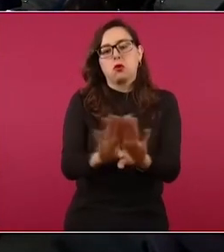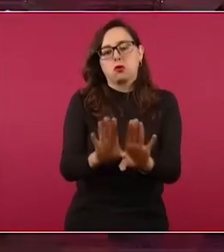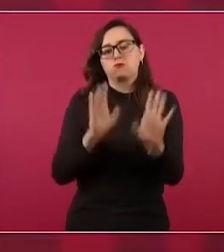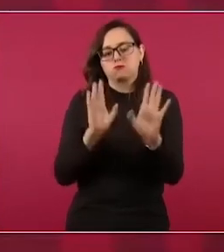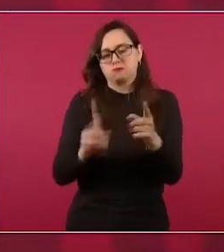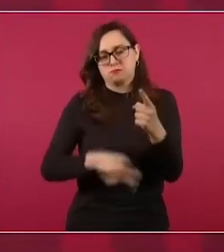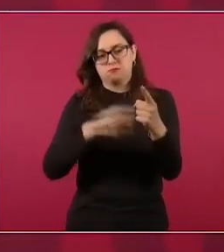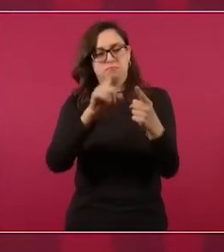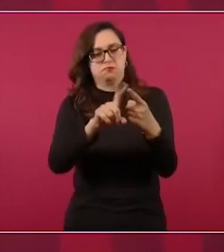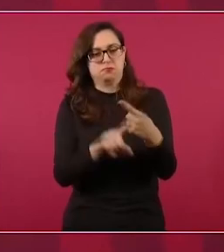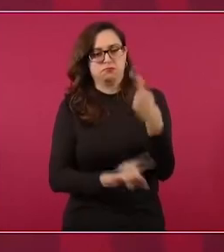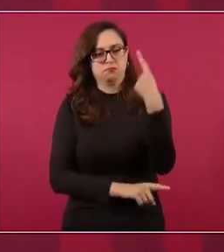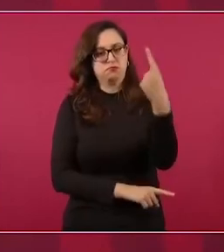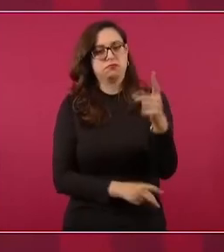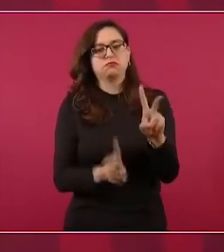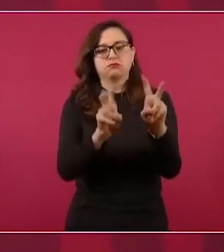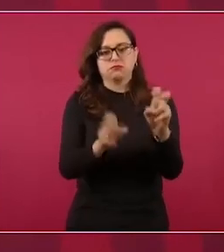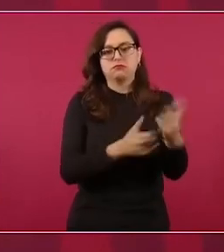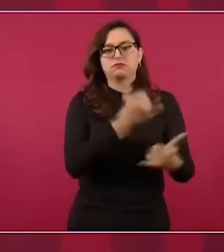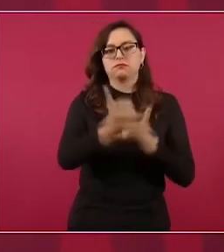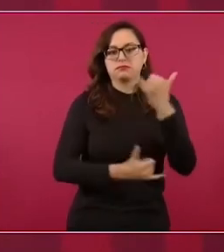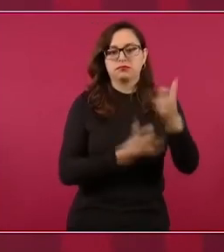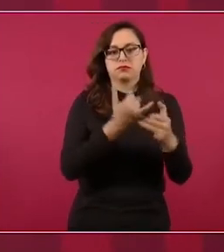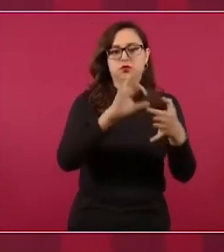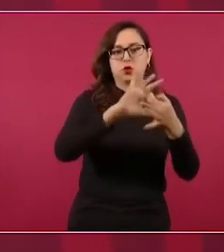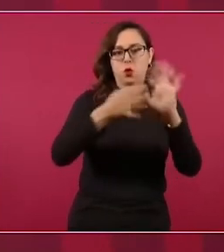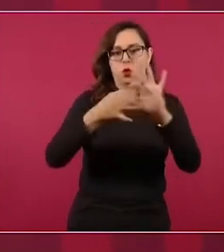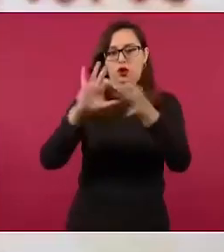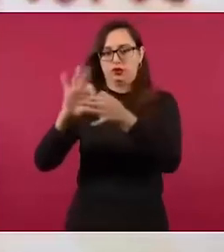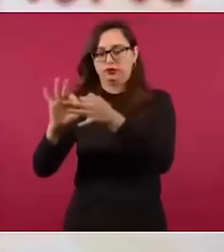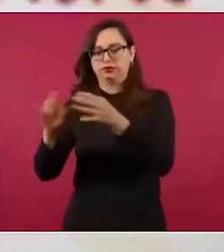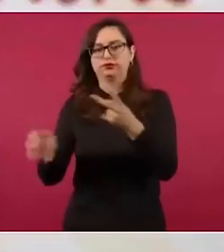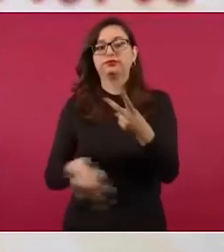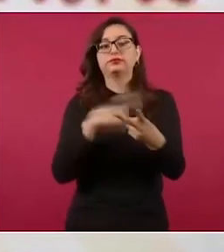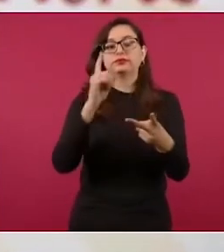eso respecto a los Juegos Olímpicos y de Qatar.